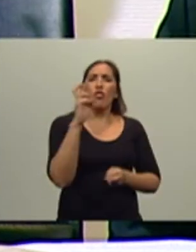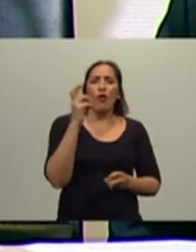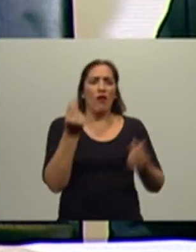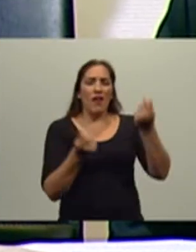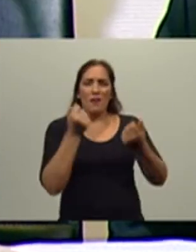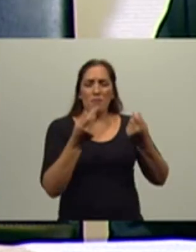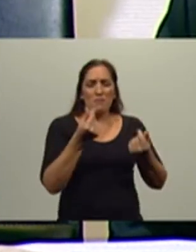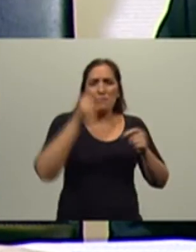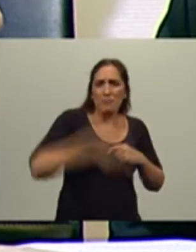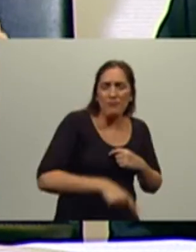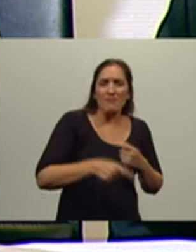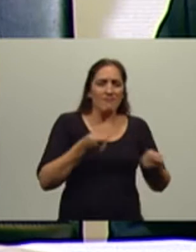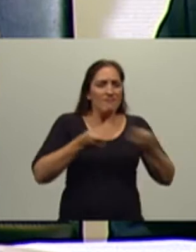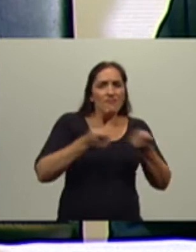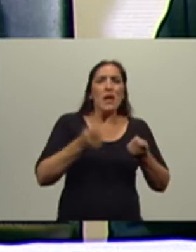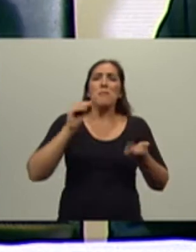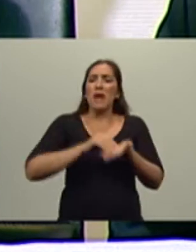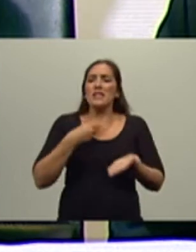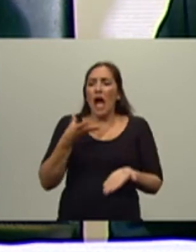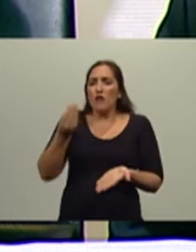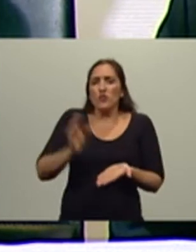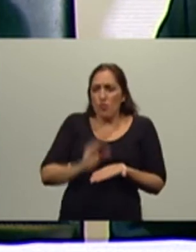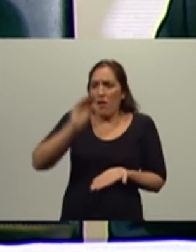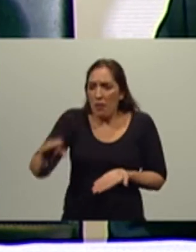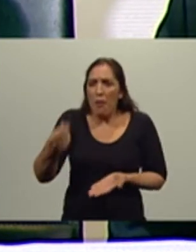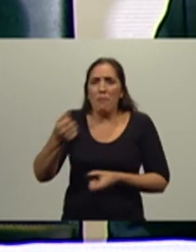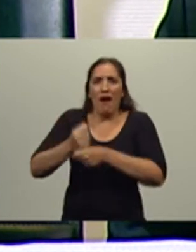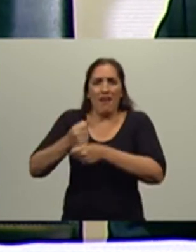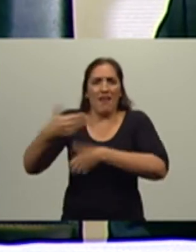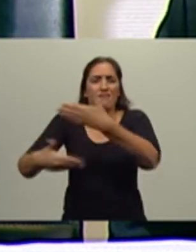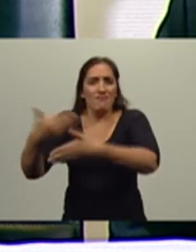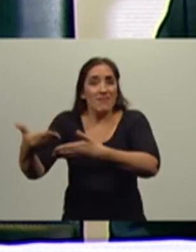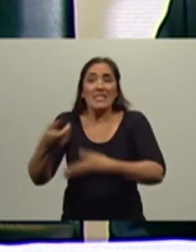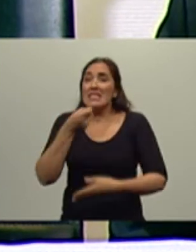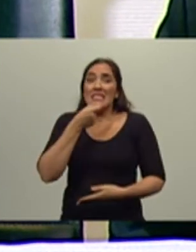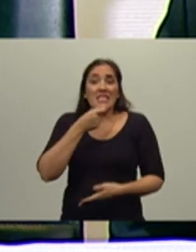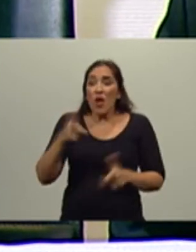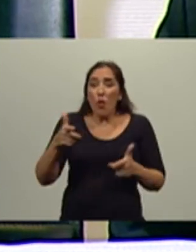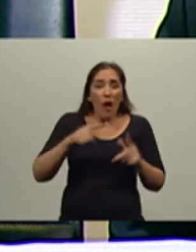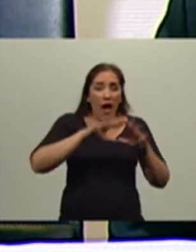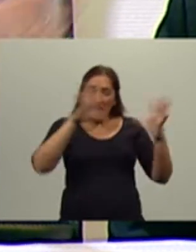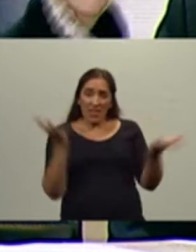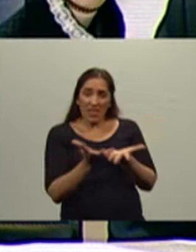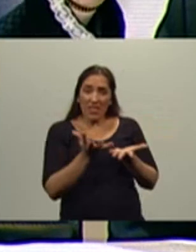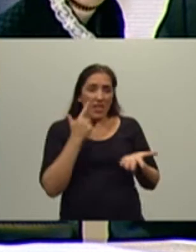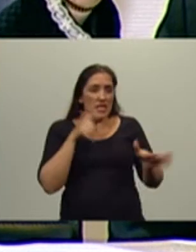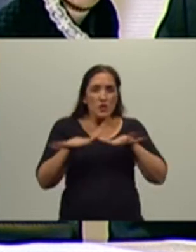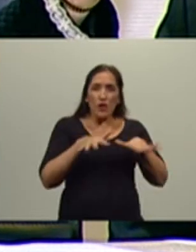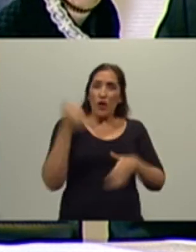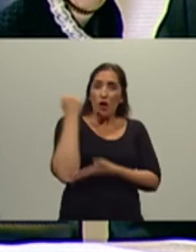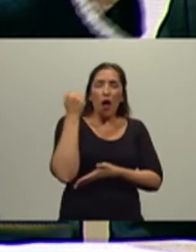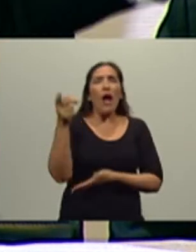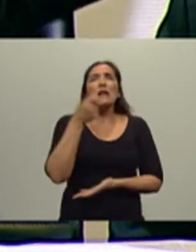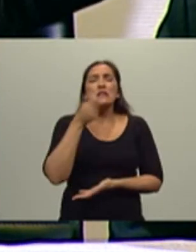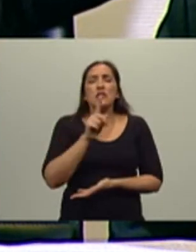entre ellas, tipo de ayudas a la inversión que se pueden hacer para lograr. Y si no les da el razonamiento, por lo menos háganlo